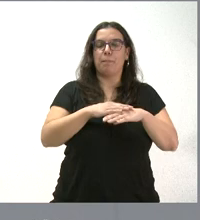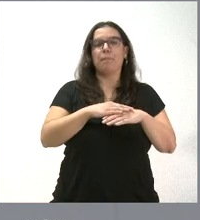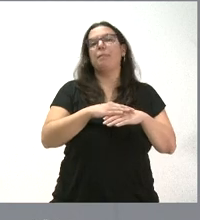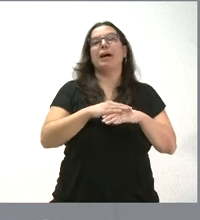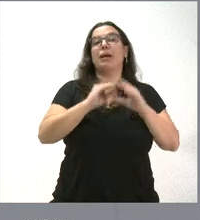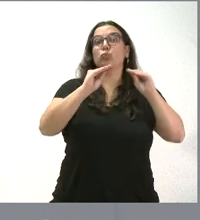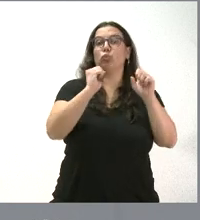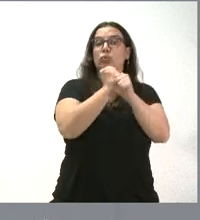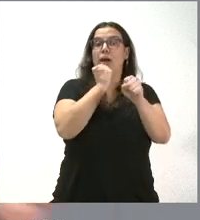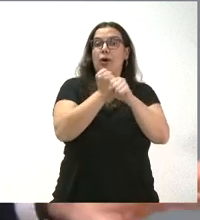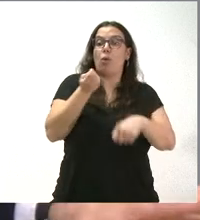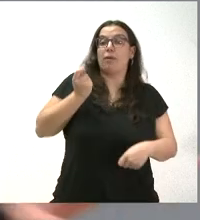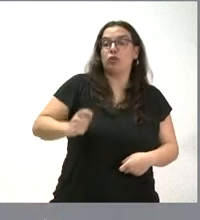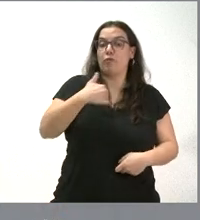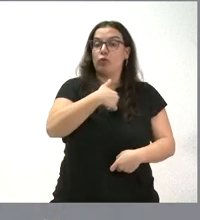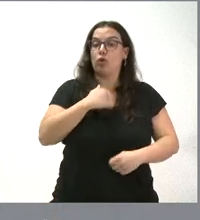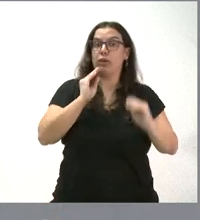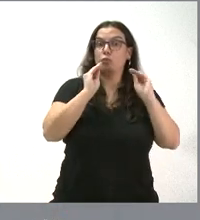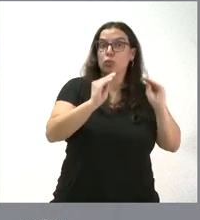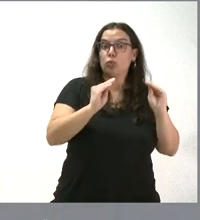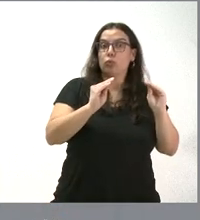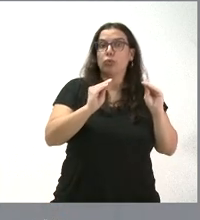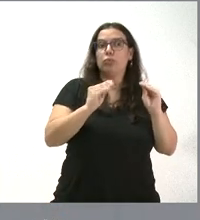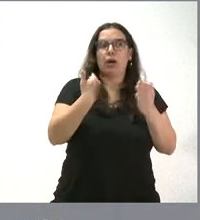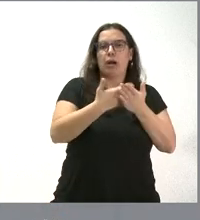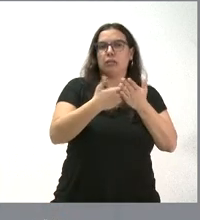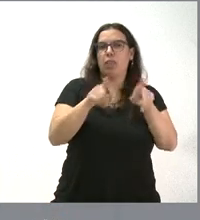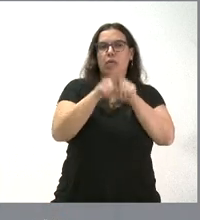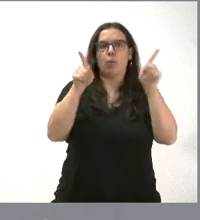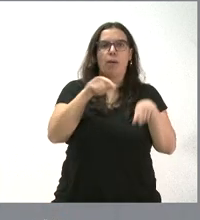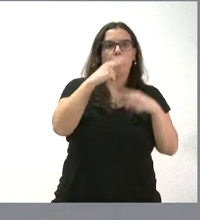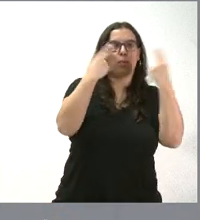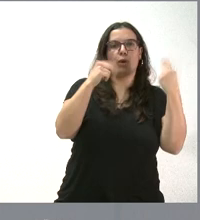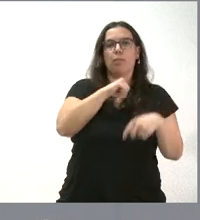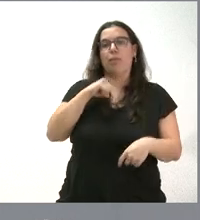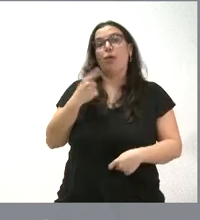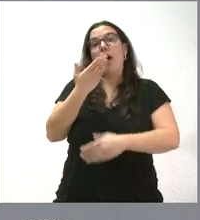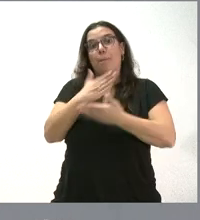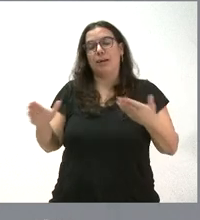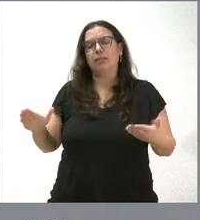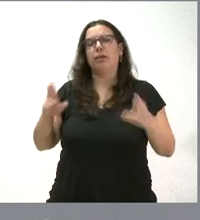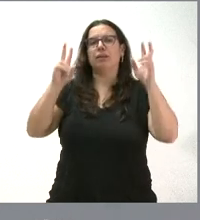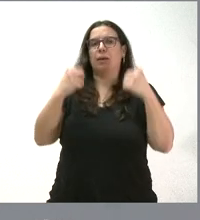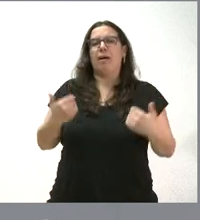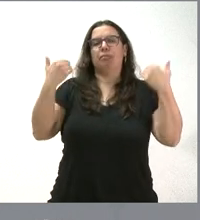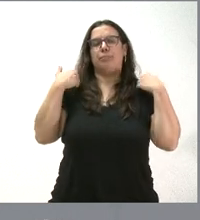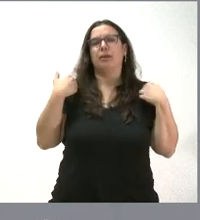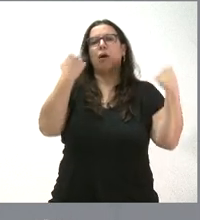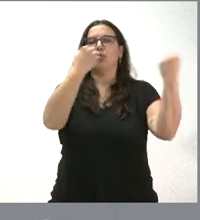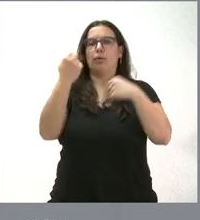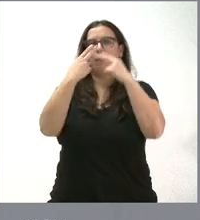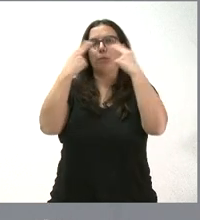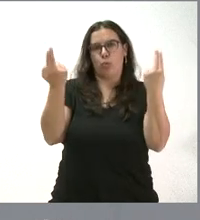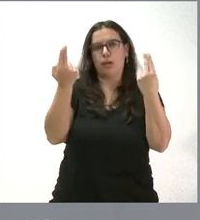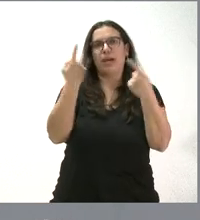profesional que tiene las mismas garantías, trabaje para quien trabaje, de la potestad pública que le puede corresponder a una autoridad pública correspondiente